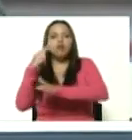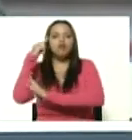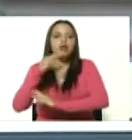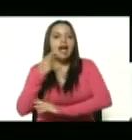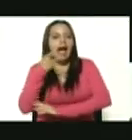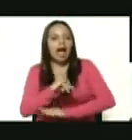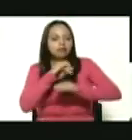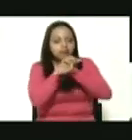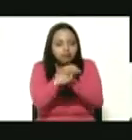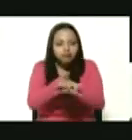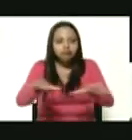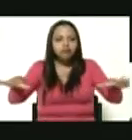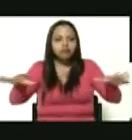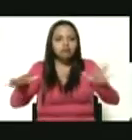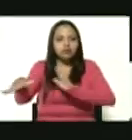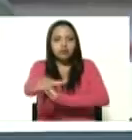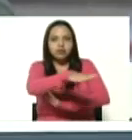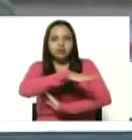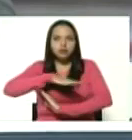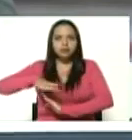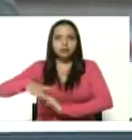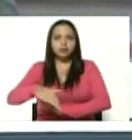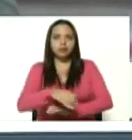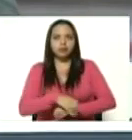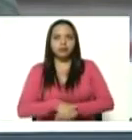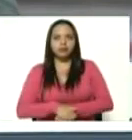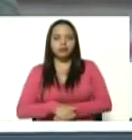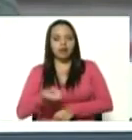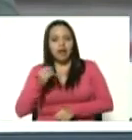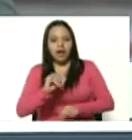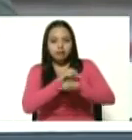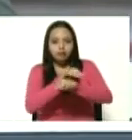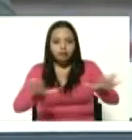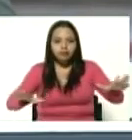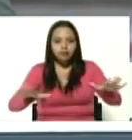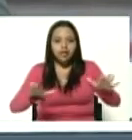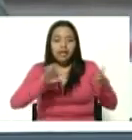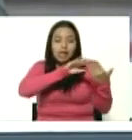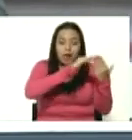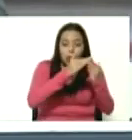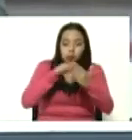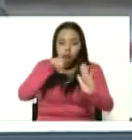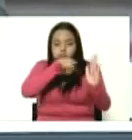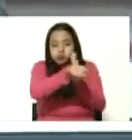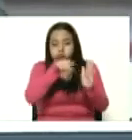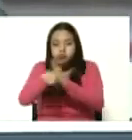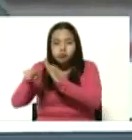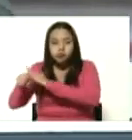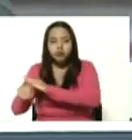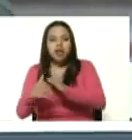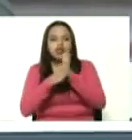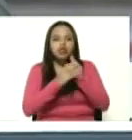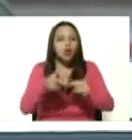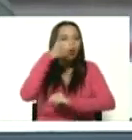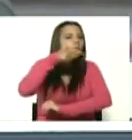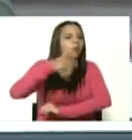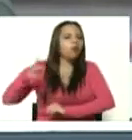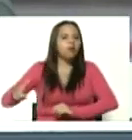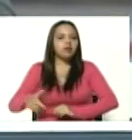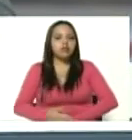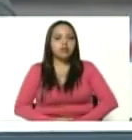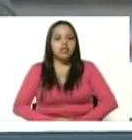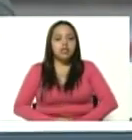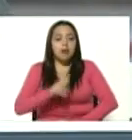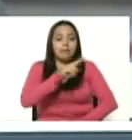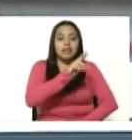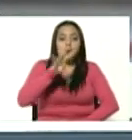está desplegada en los campos está desplegada en los barrios está desplegada en todos los pueblos las 24